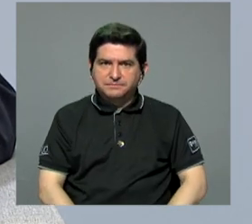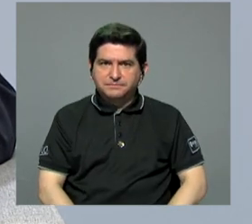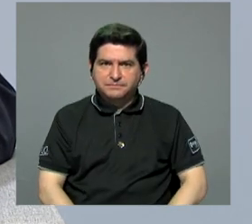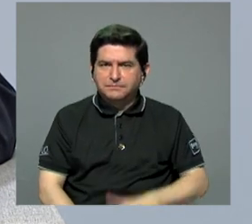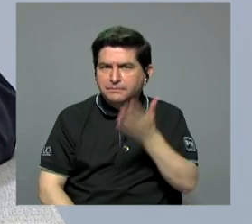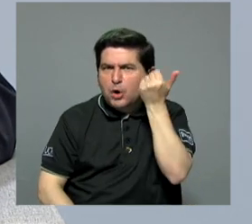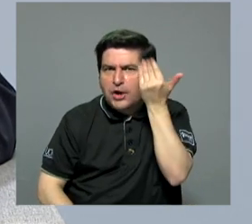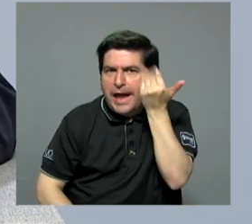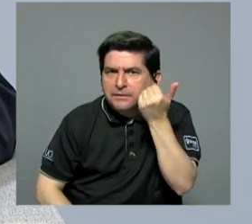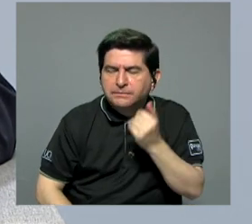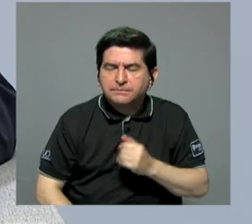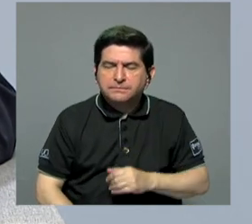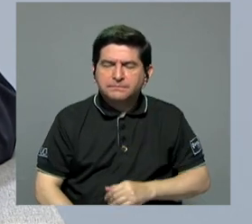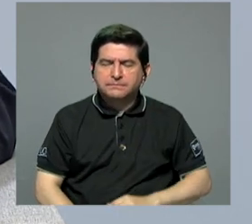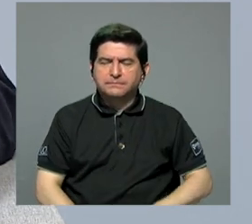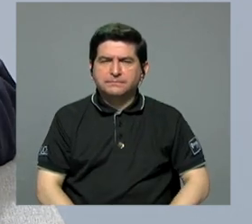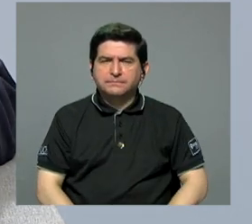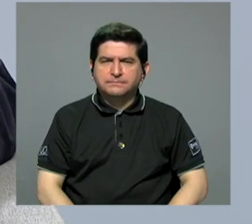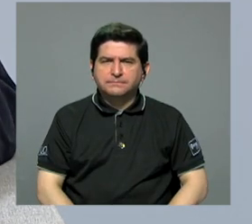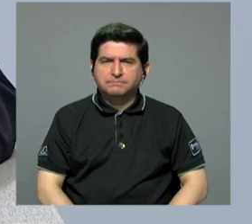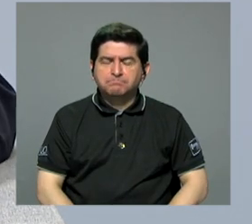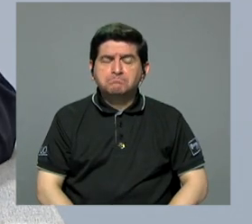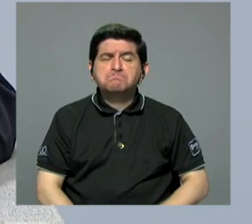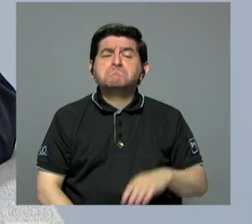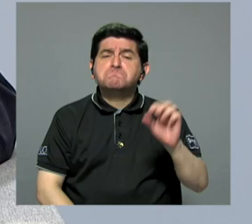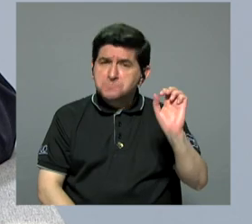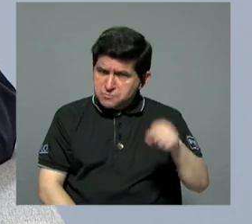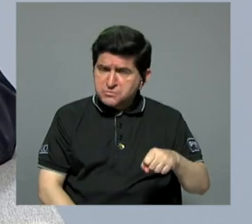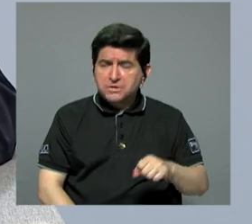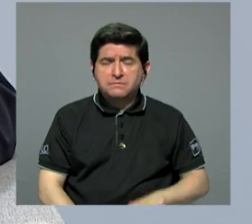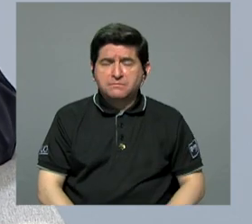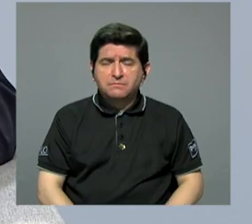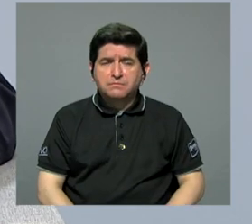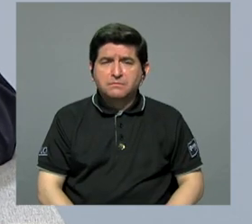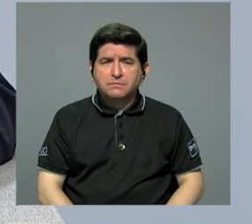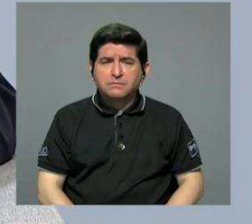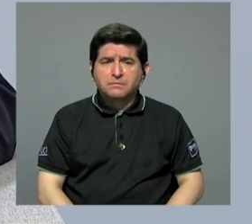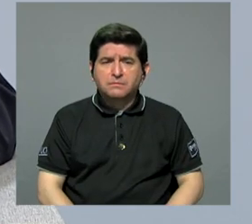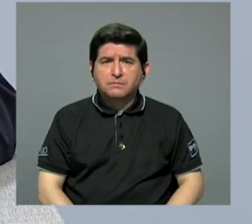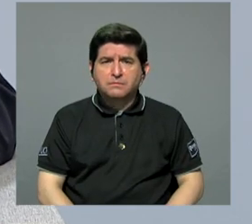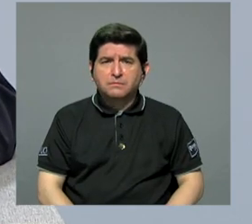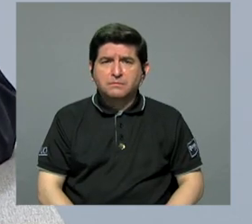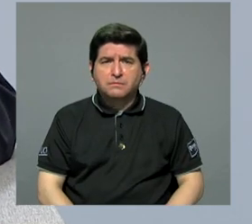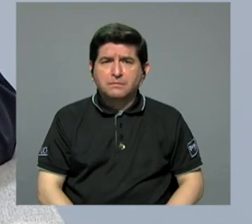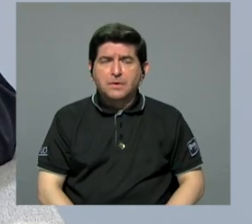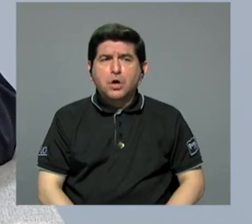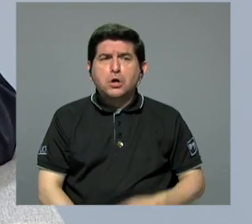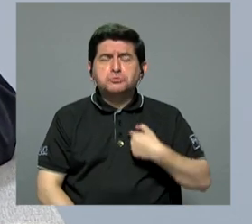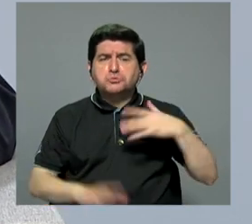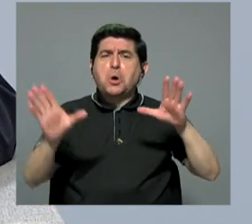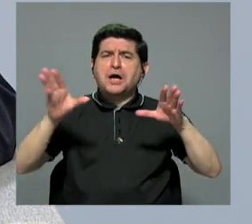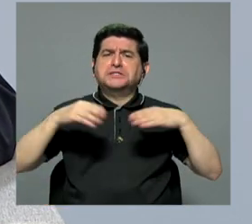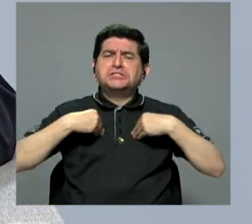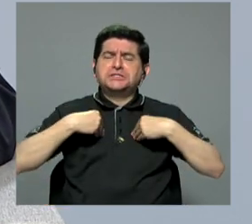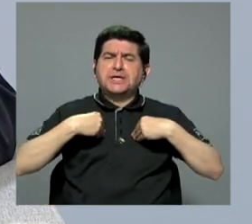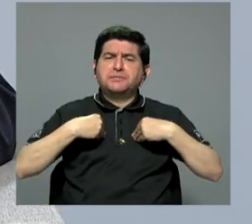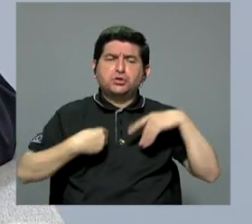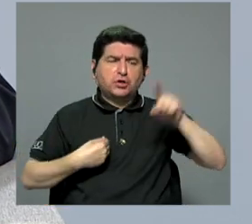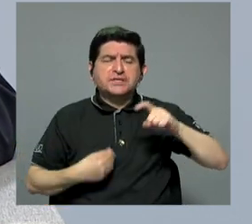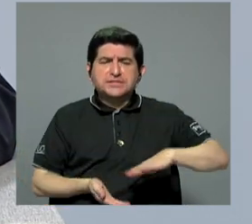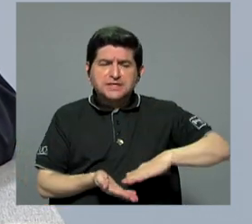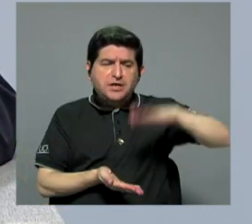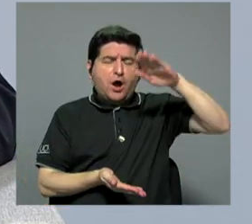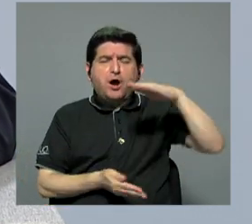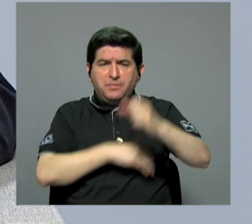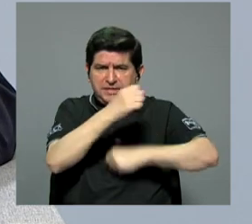¿Por qué razón? Si bien es cierto, de alguna forma sí tengo, acepto el hecho de que haya que elevar la